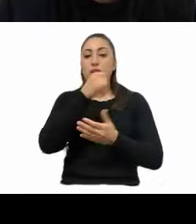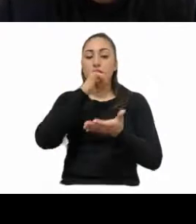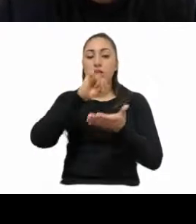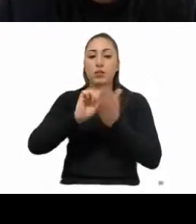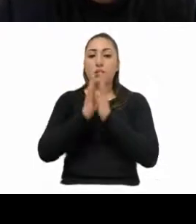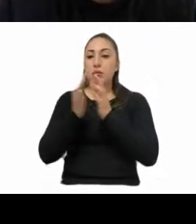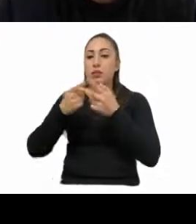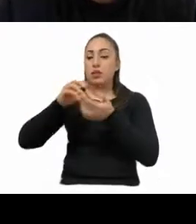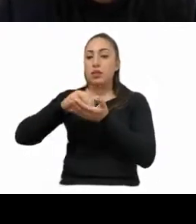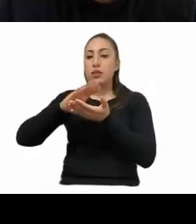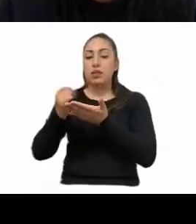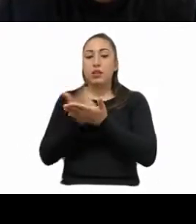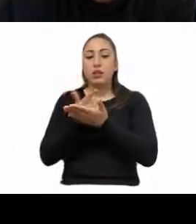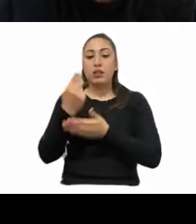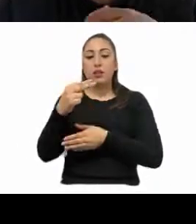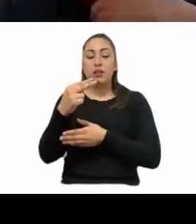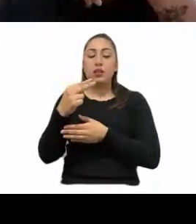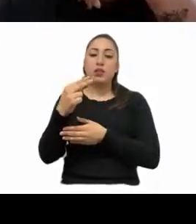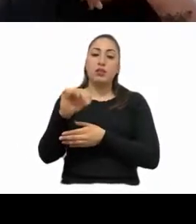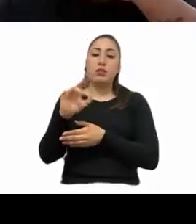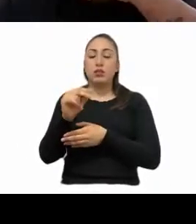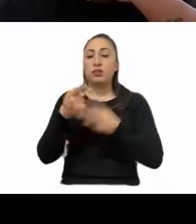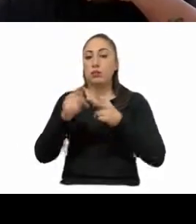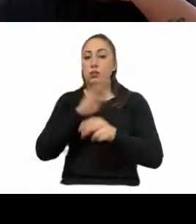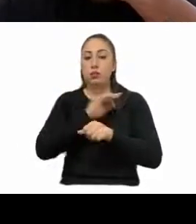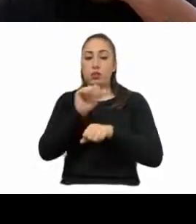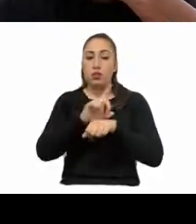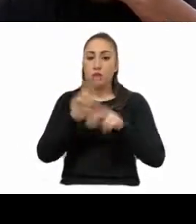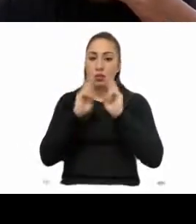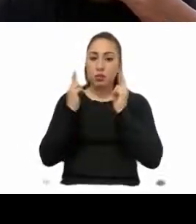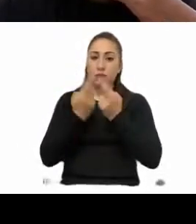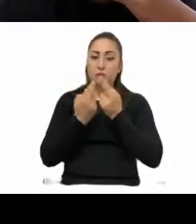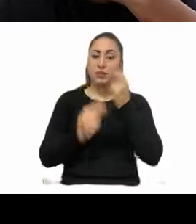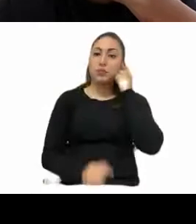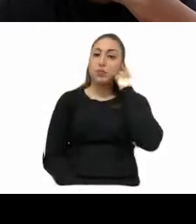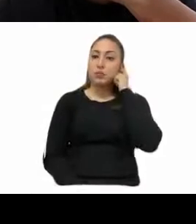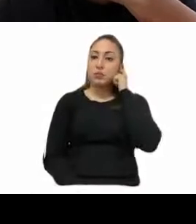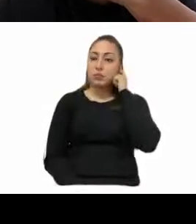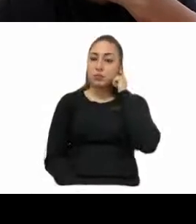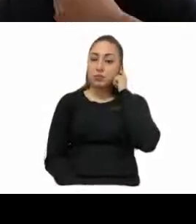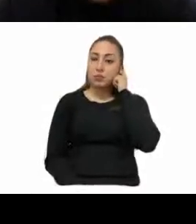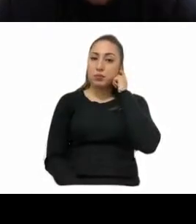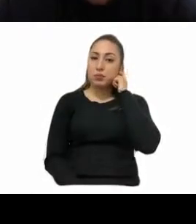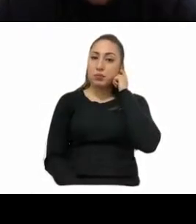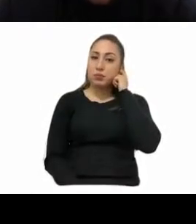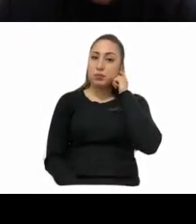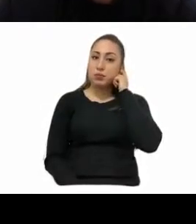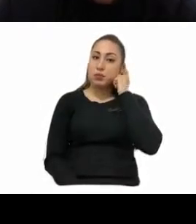lista de asistencia a fin de verificar si existe el coro legal requerido para la celebración de esta reunión.